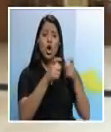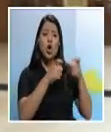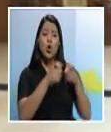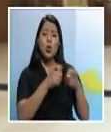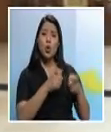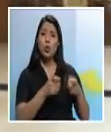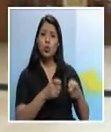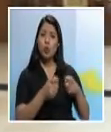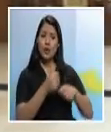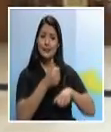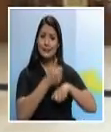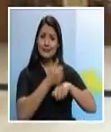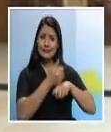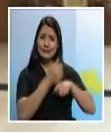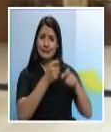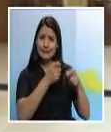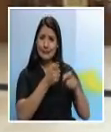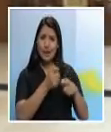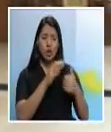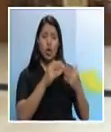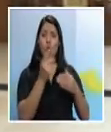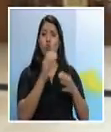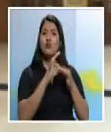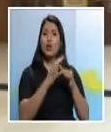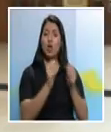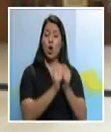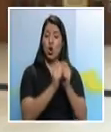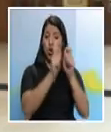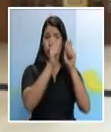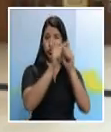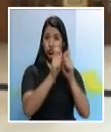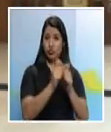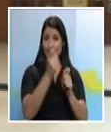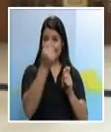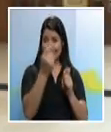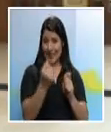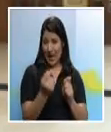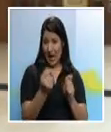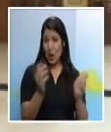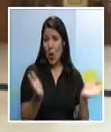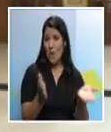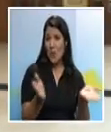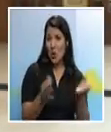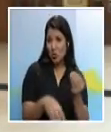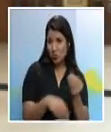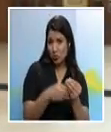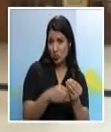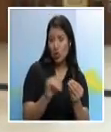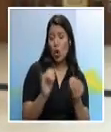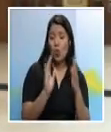remuneraciones distintas del salario. Ahí hablamos de cuestiones como dedicación exclusiva,